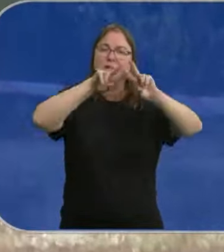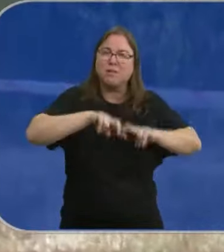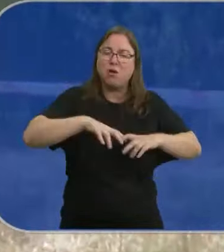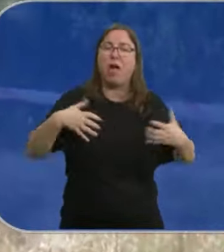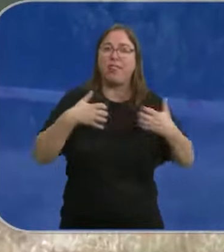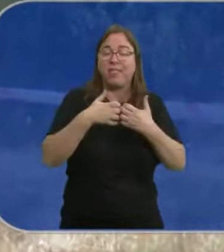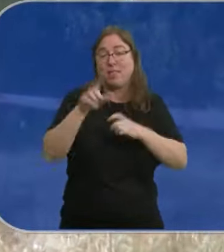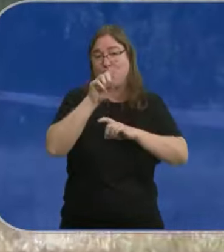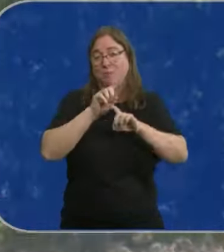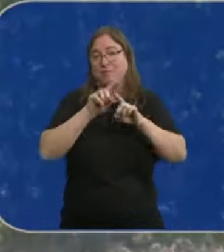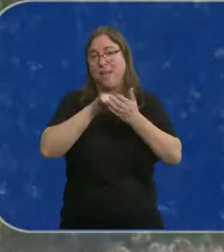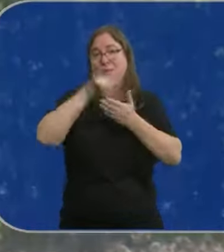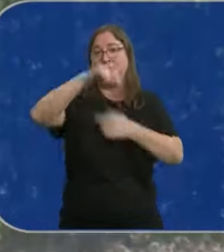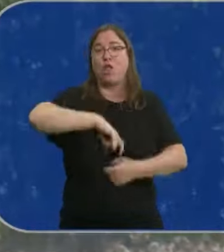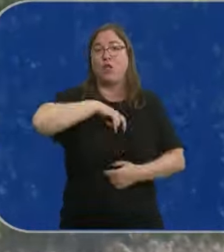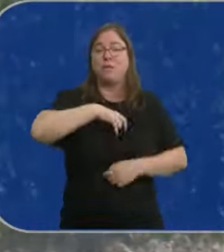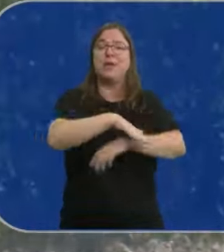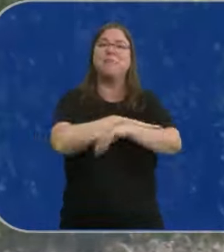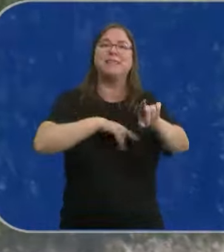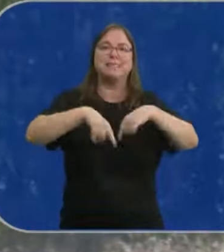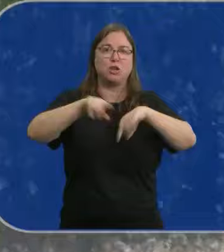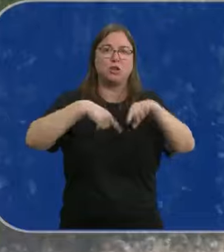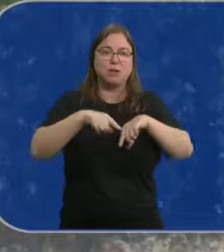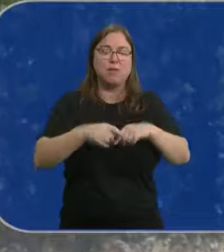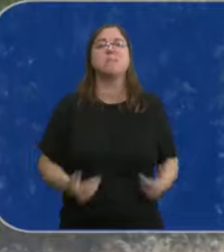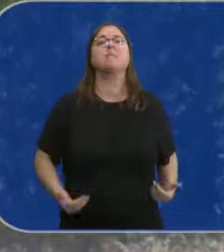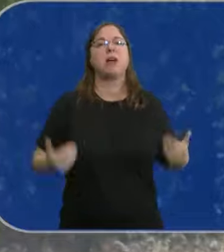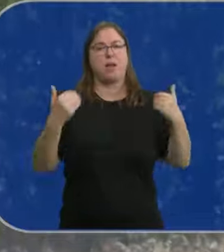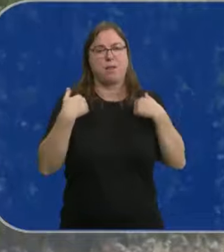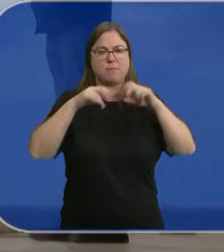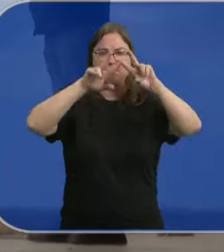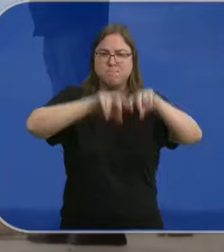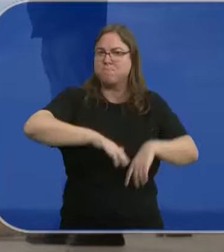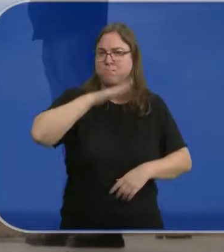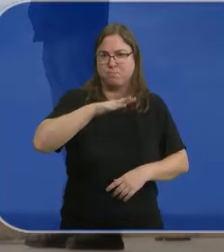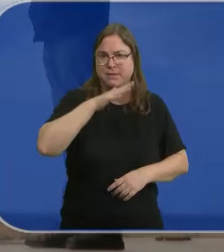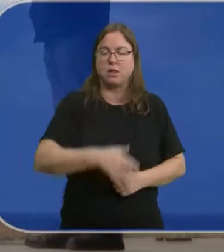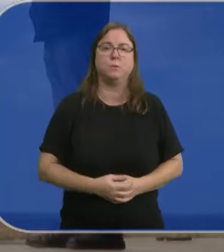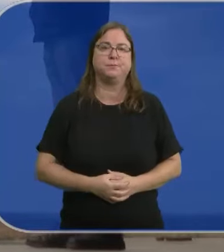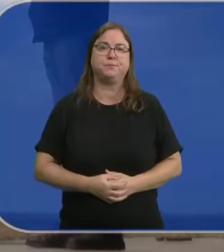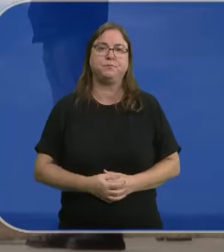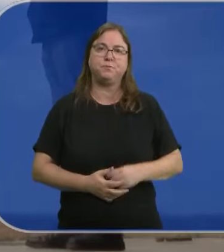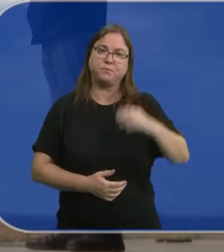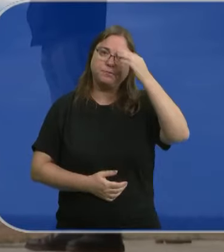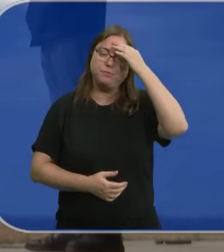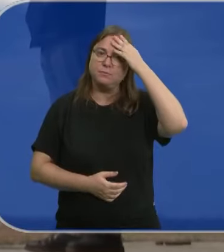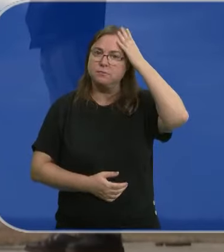Accidentes e Incidentes de Aviación Civil del Ministerio de Transportes será la encargada de averiguar qué ocurrió en este vuelo.